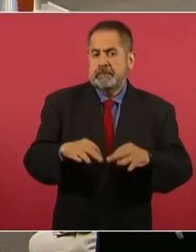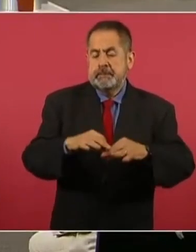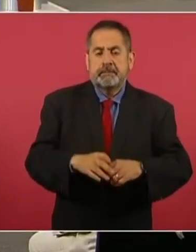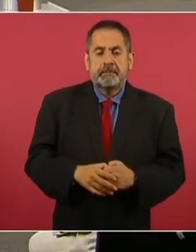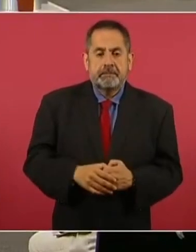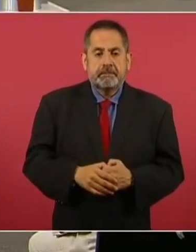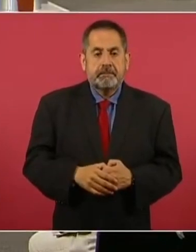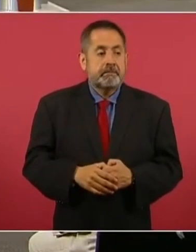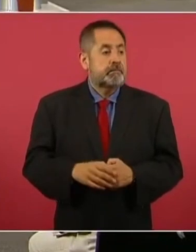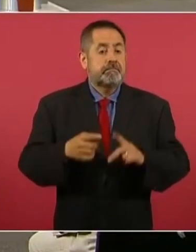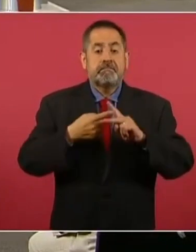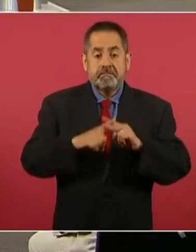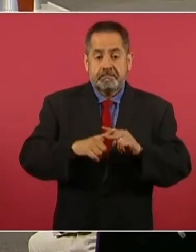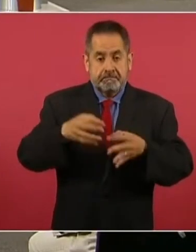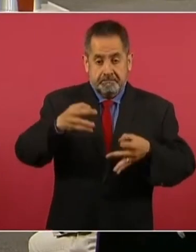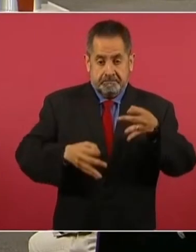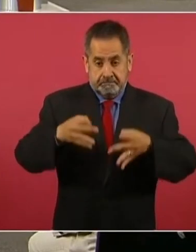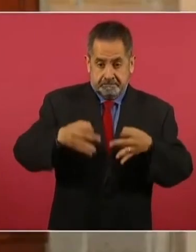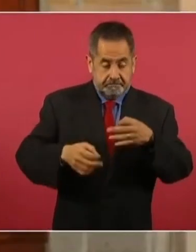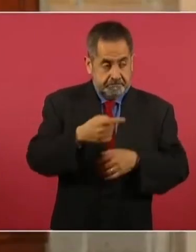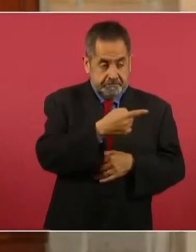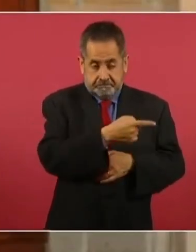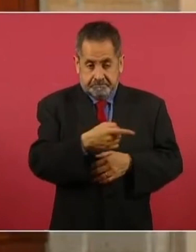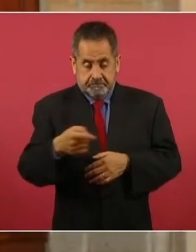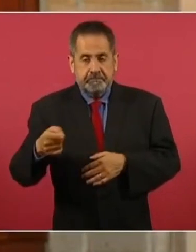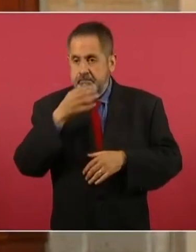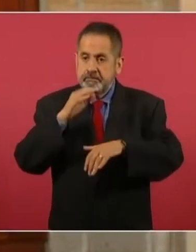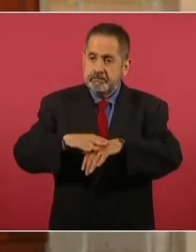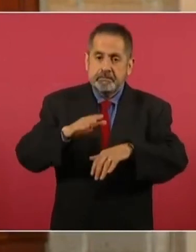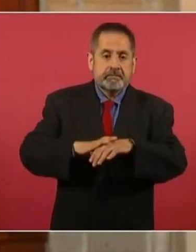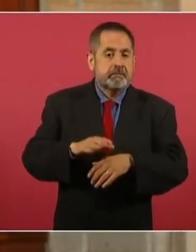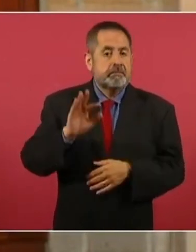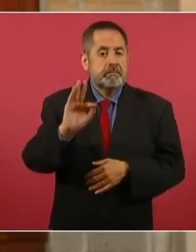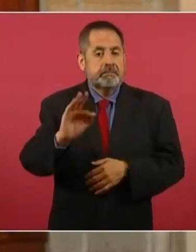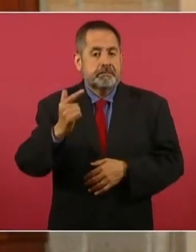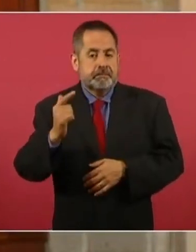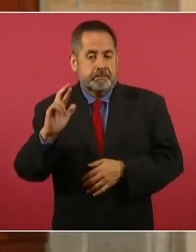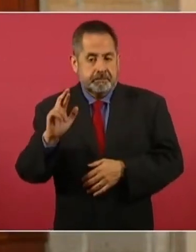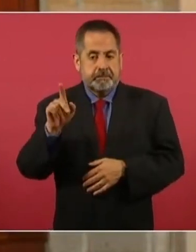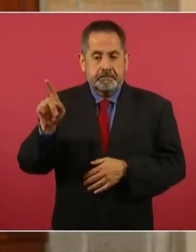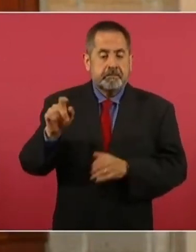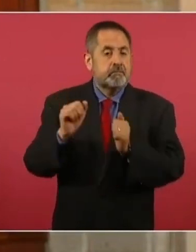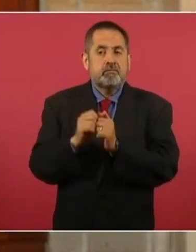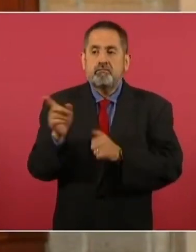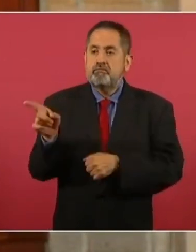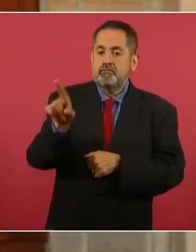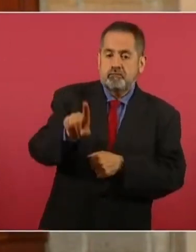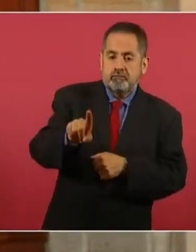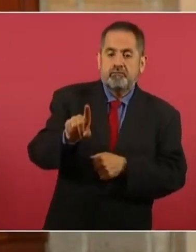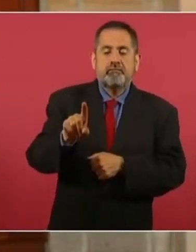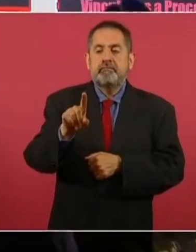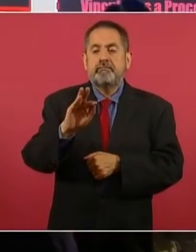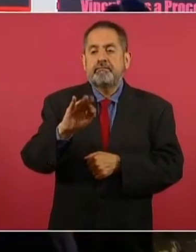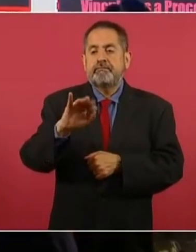de vinculaciones a procesos relevantes, informamos que la Fiscalía General de la República, a través de la Fiscalía de